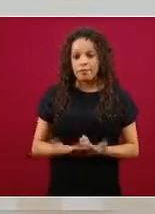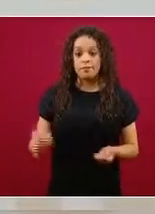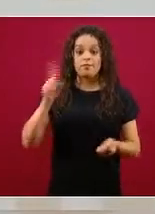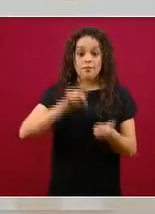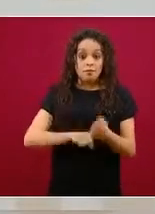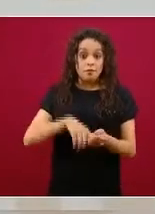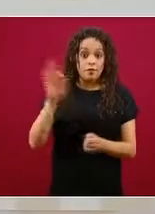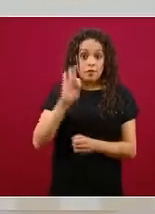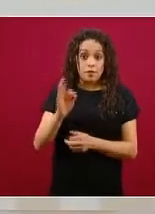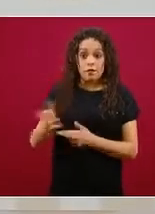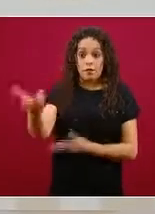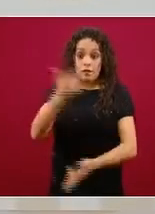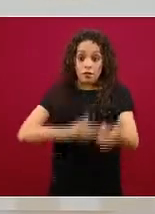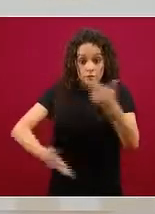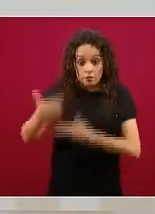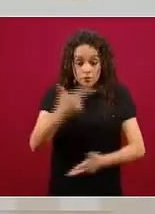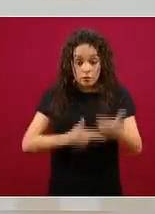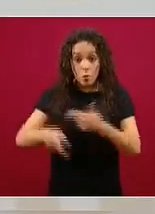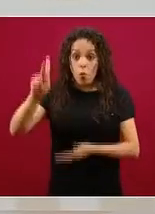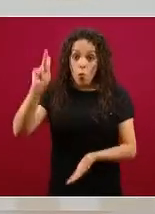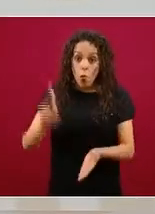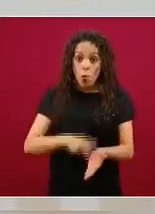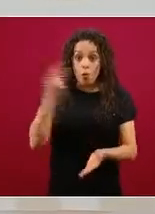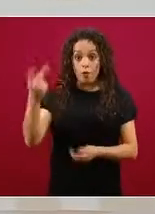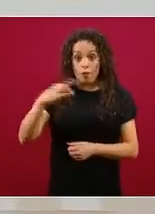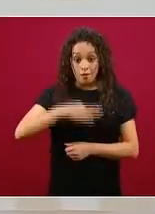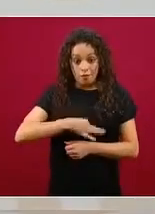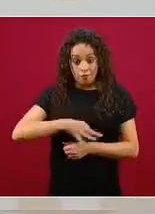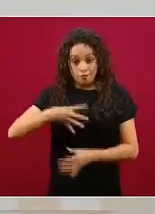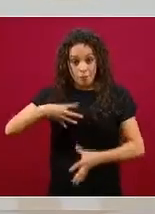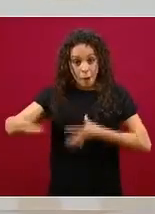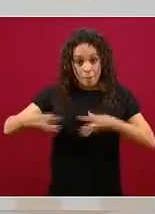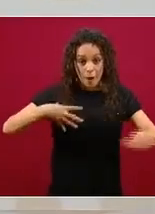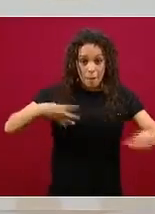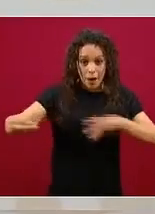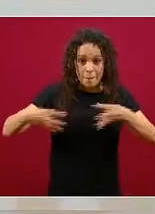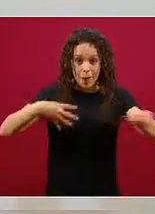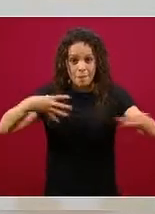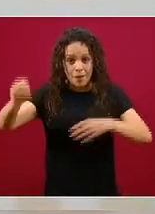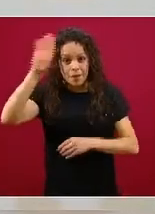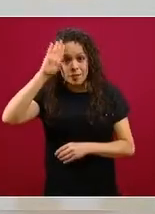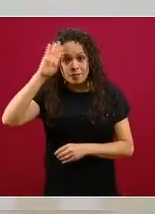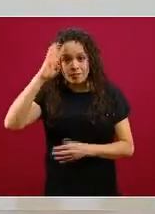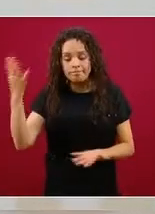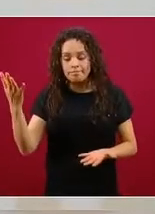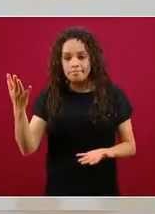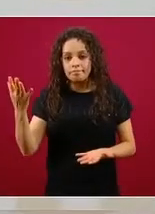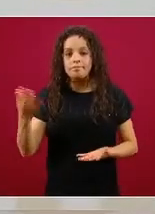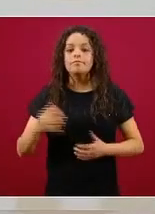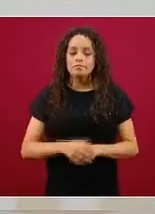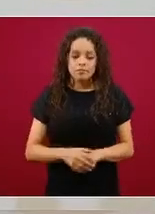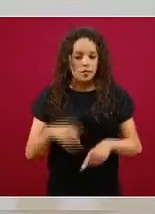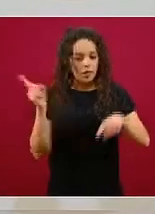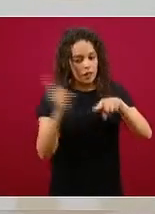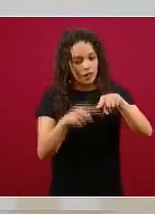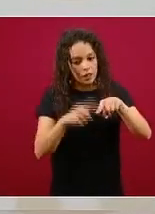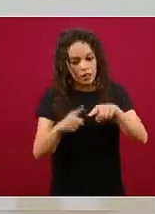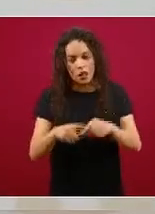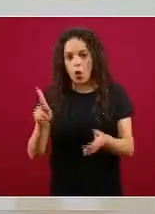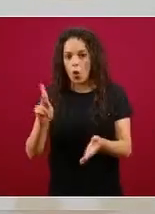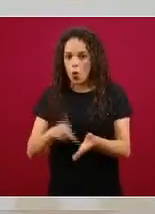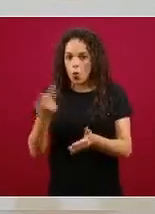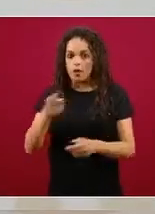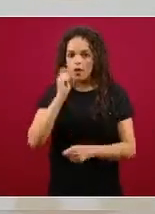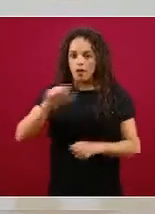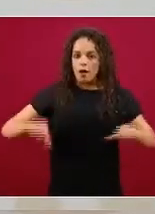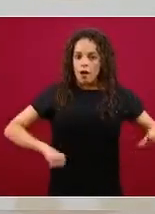rebrote reactivación de los contagios se retiran algunas de las actividades de la vida